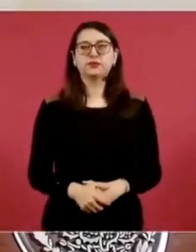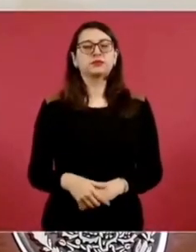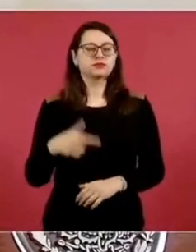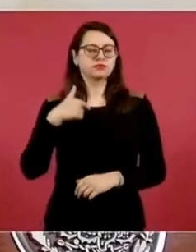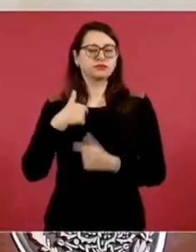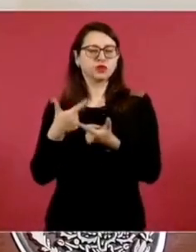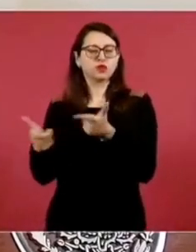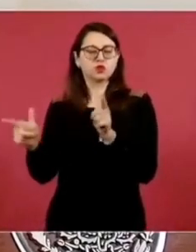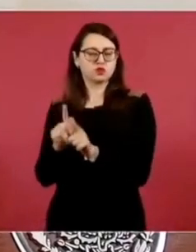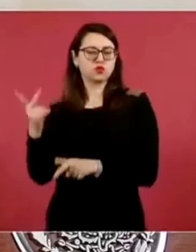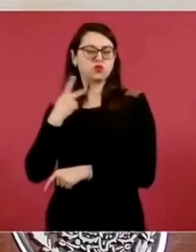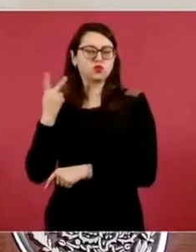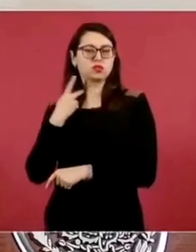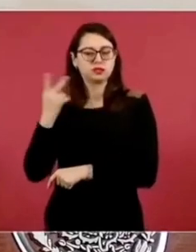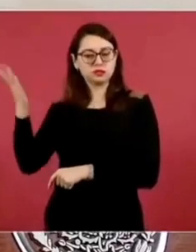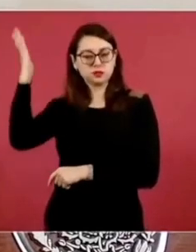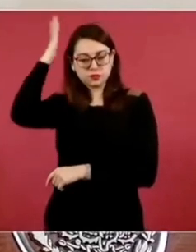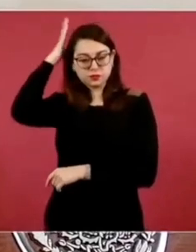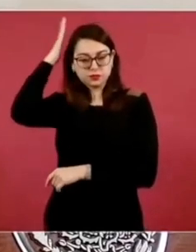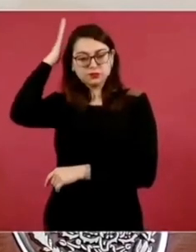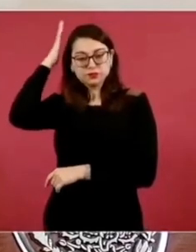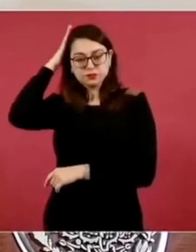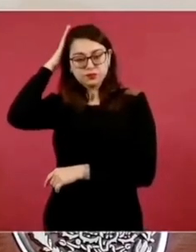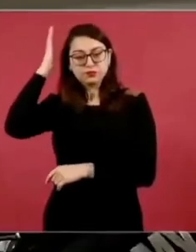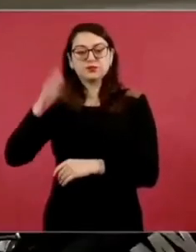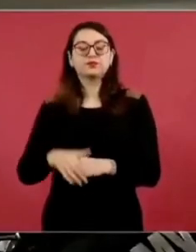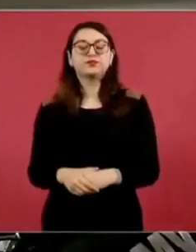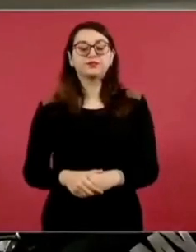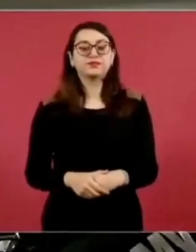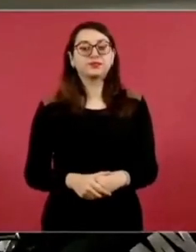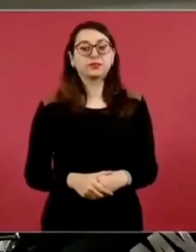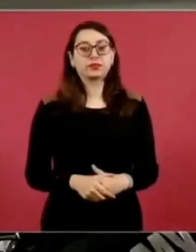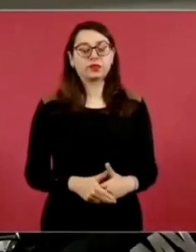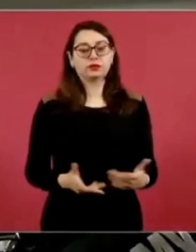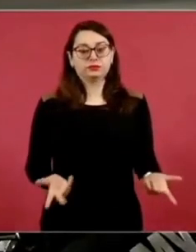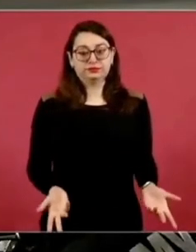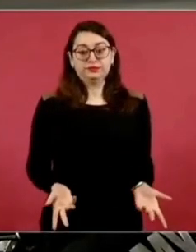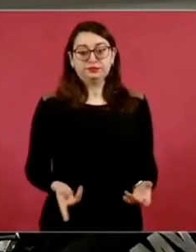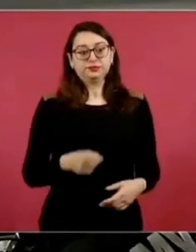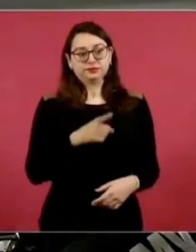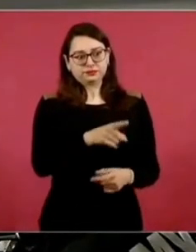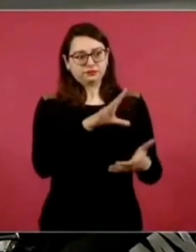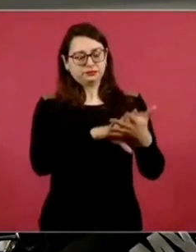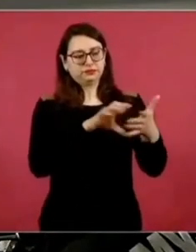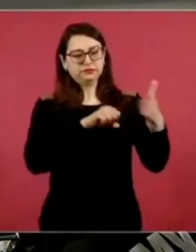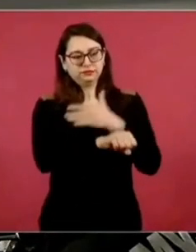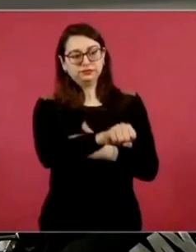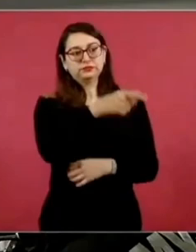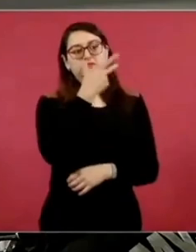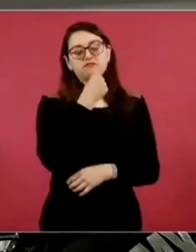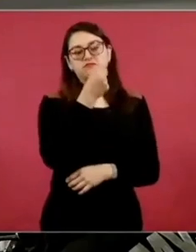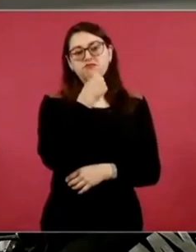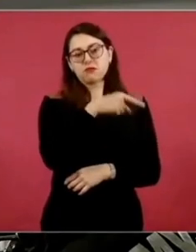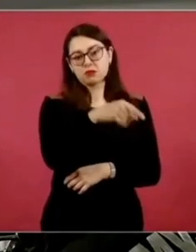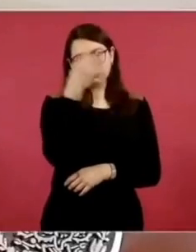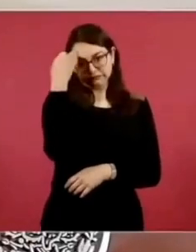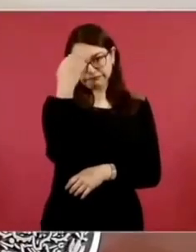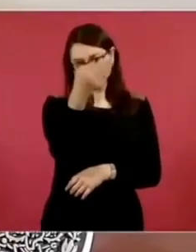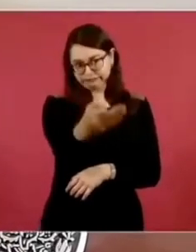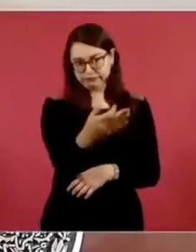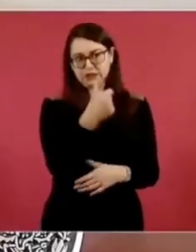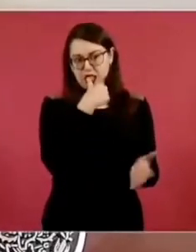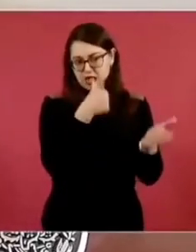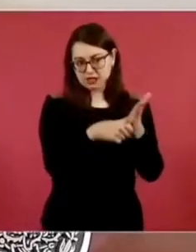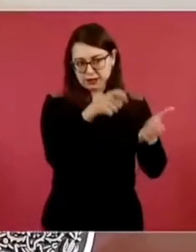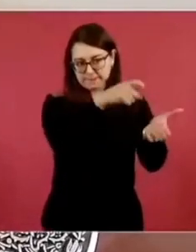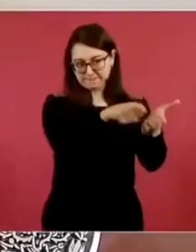Porque me manda una carta diciéndome que ya llevaba tiempo en la cárcel y que era justo